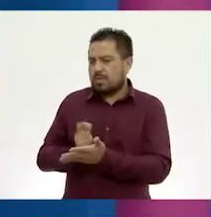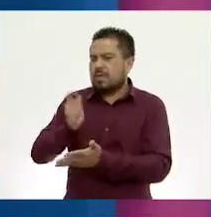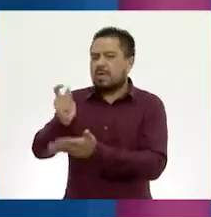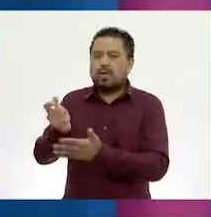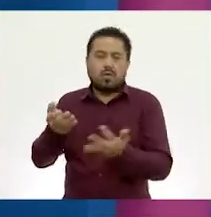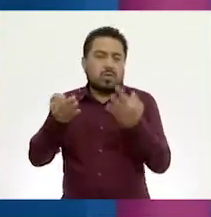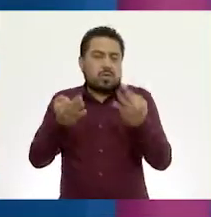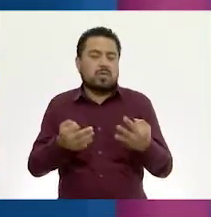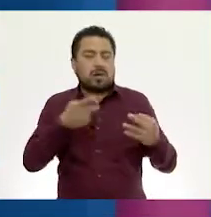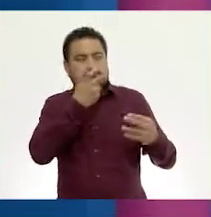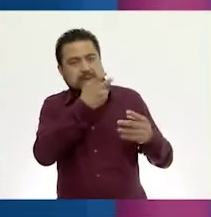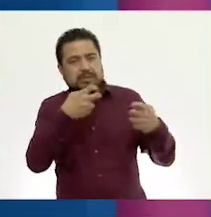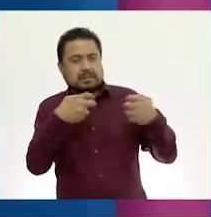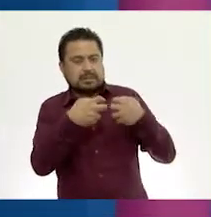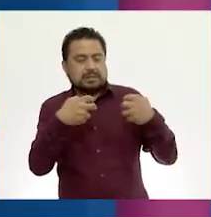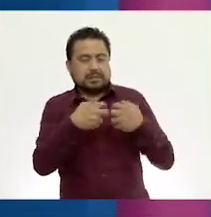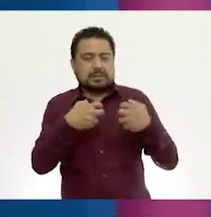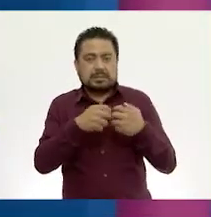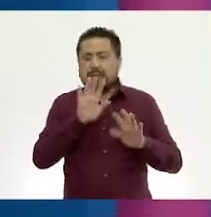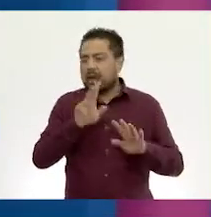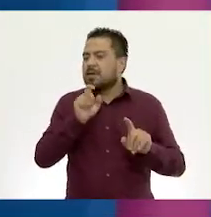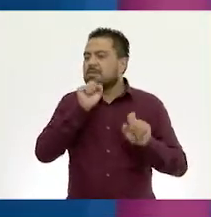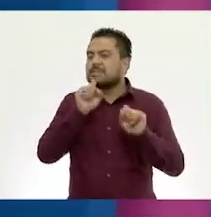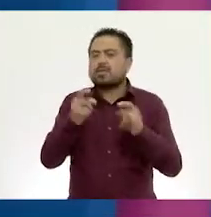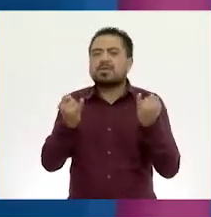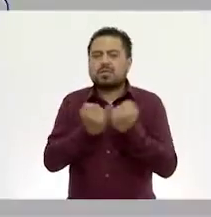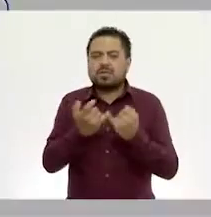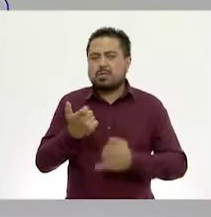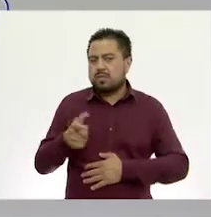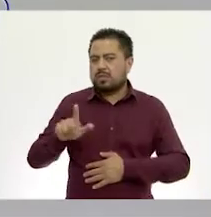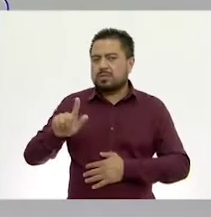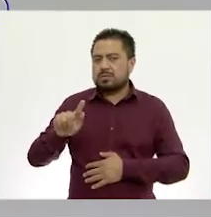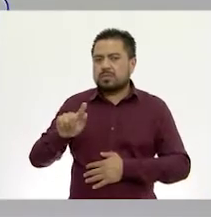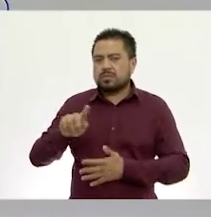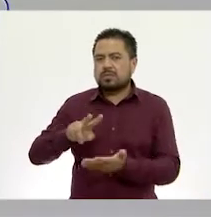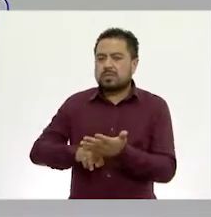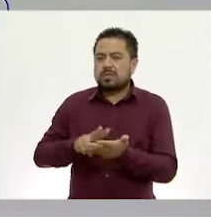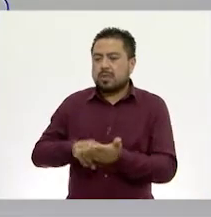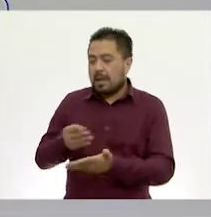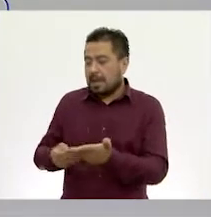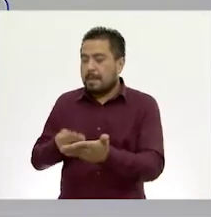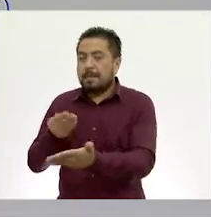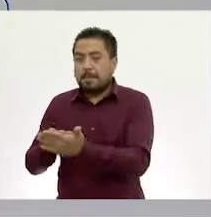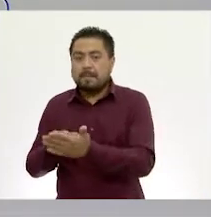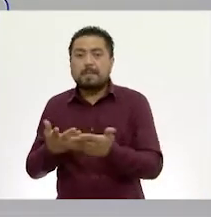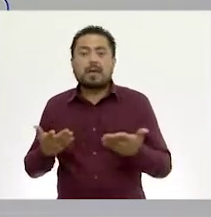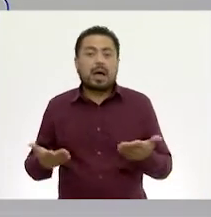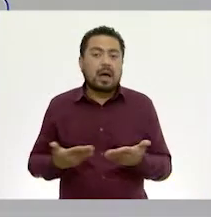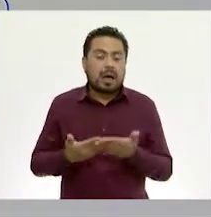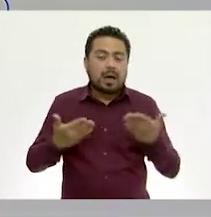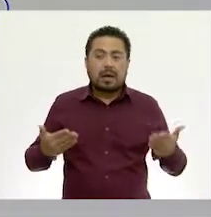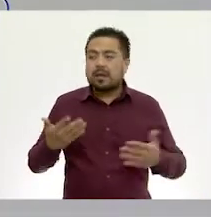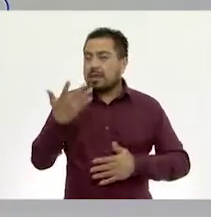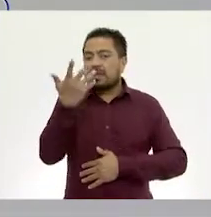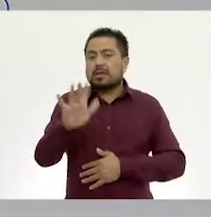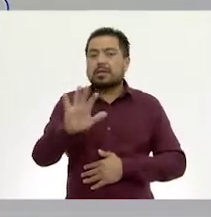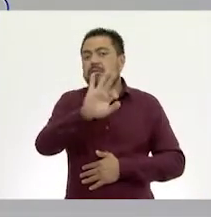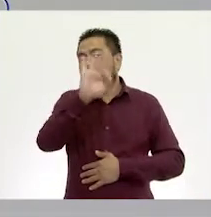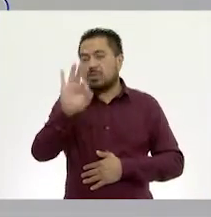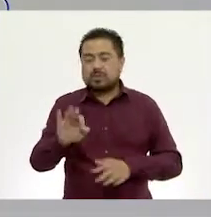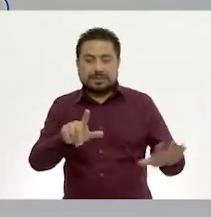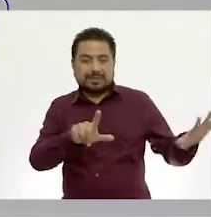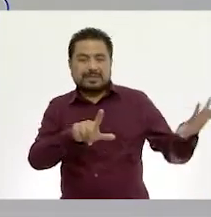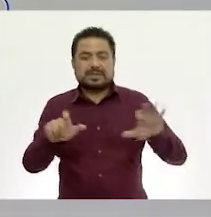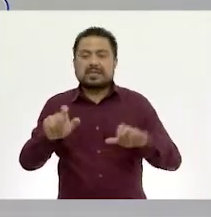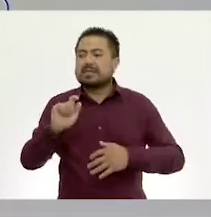precio original de sus tenis. Esto es igual a 70 pesos. Entonces, el 10% de